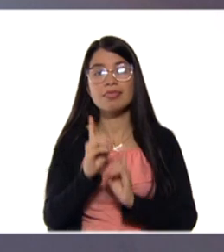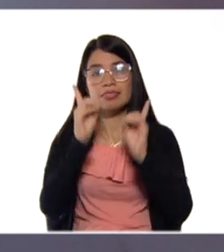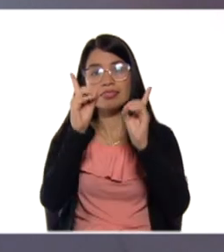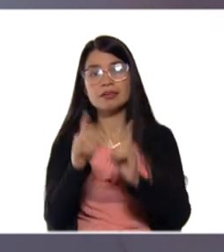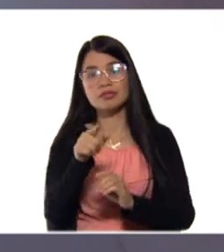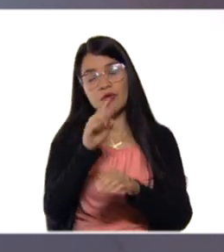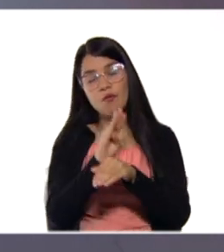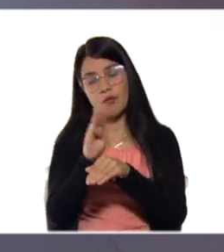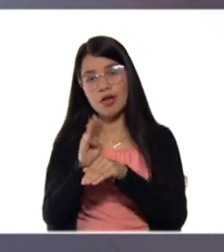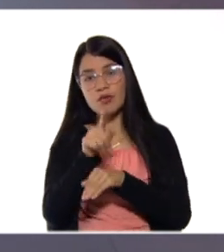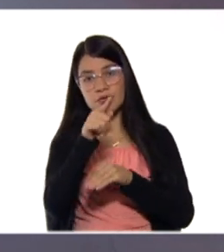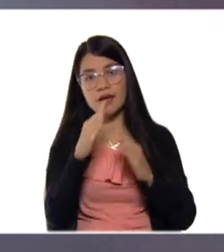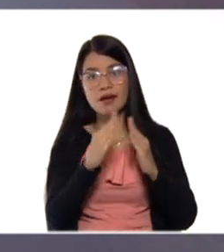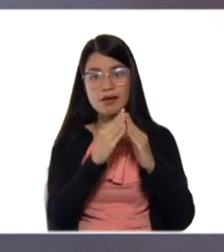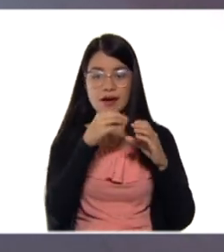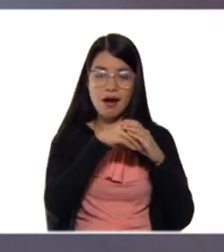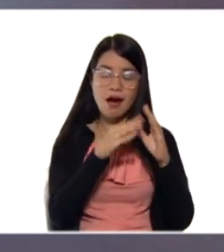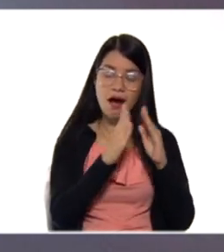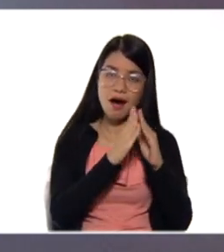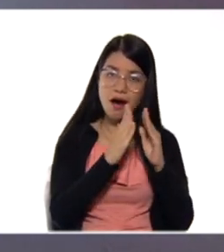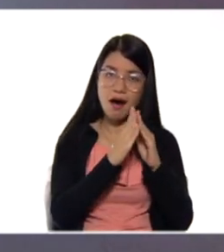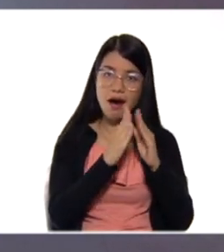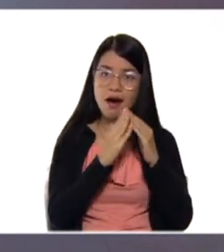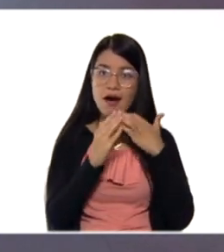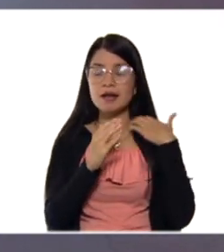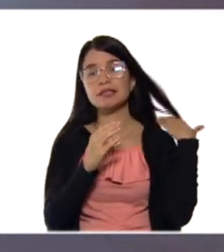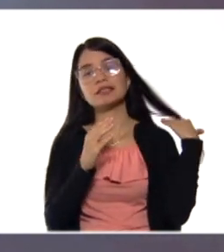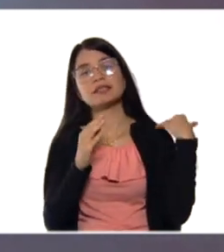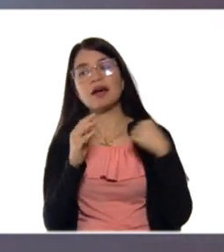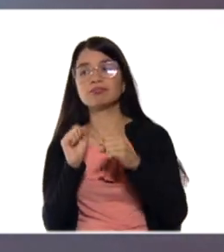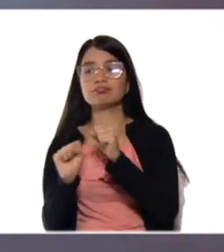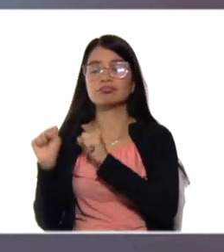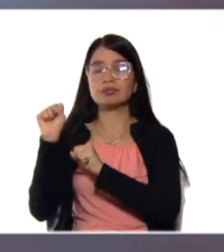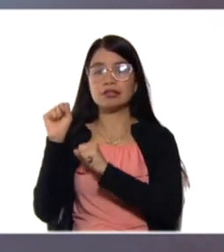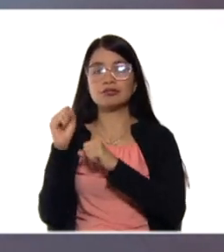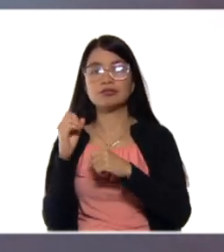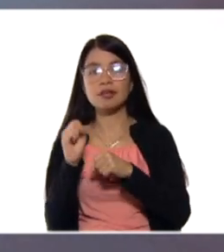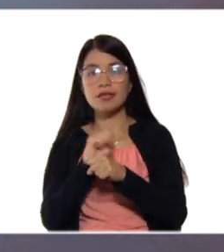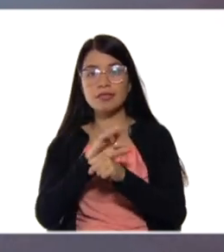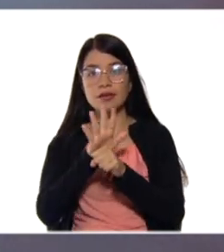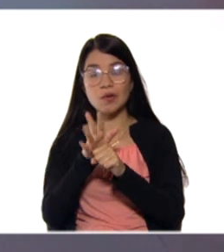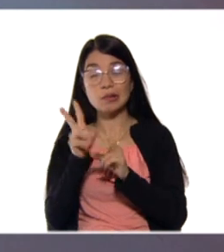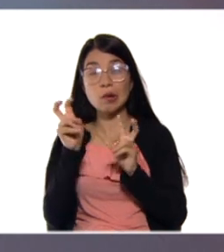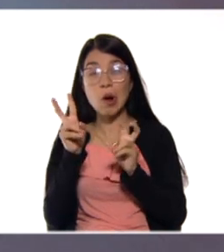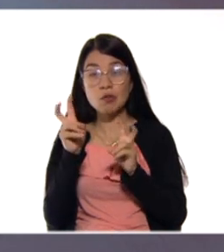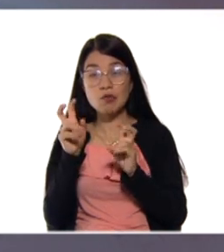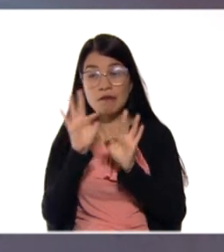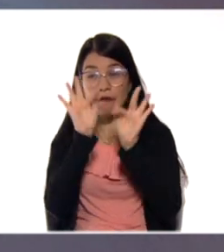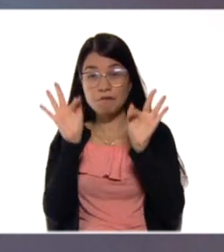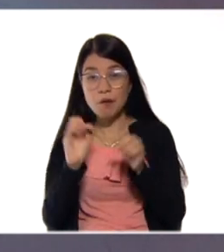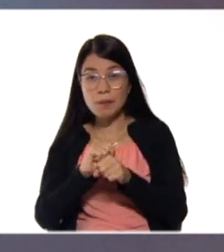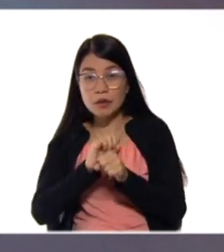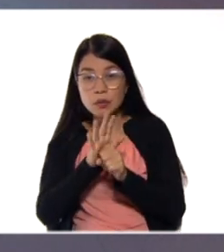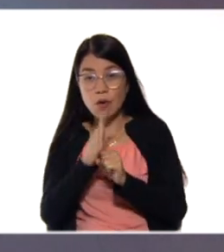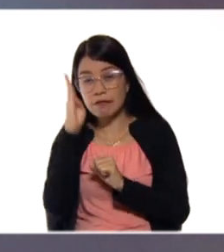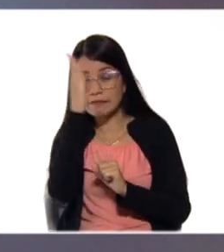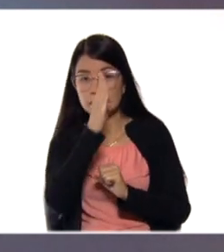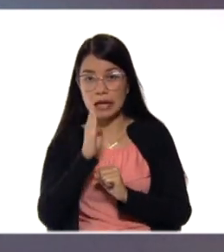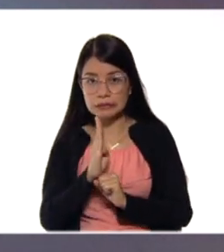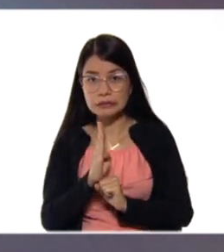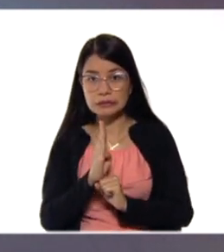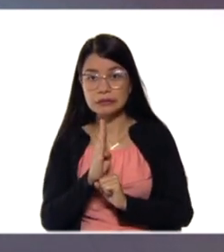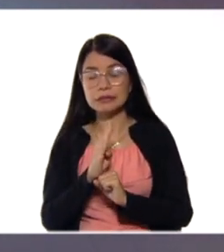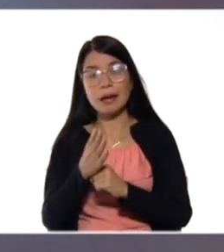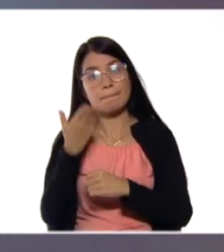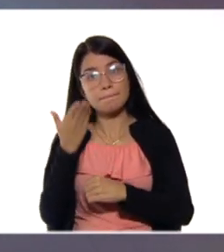seguros y seguras en casa. Protegidos ante el COVID-19 y su nueva cepa brasilera. Por eso es muy importante